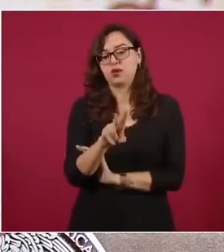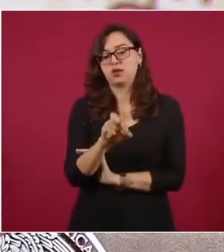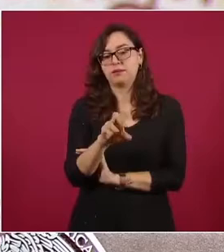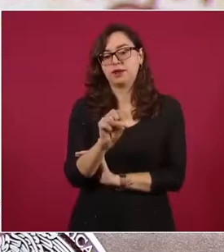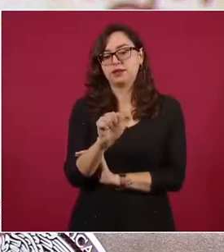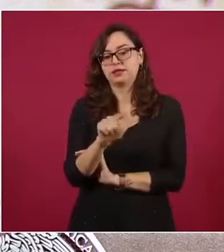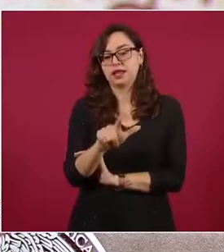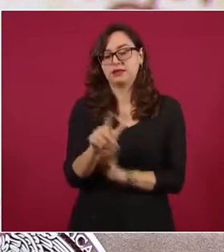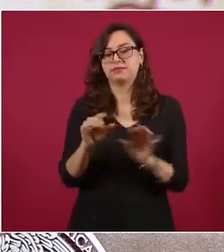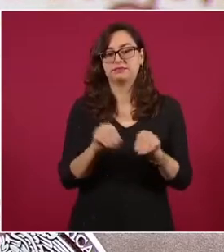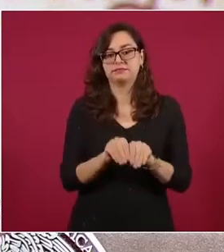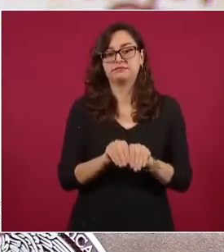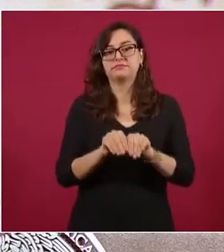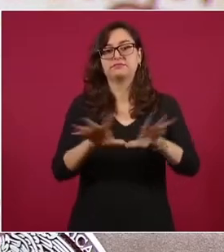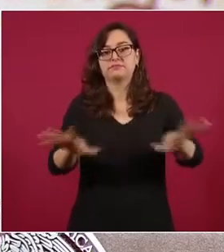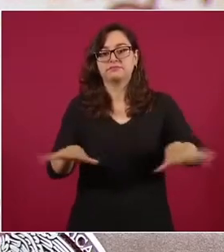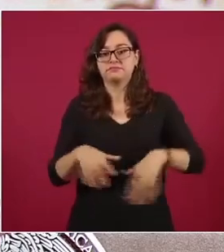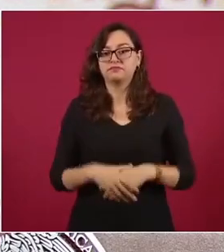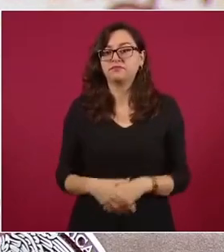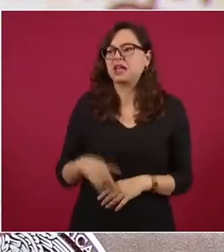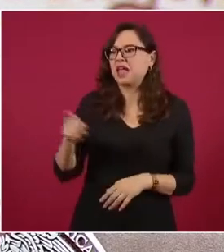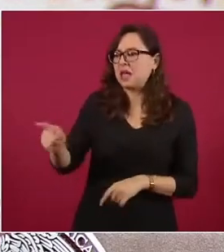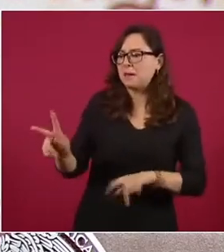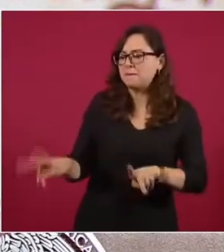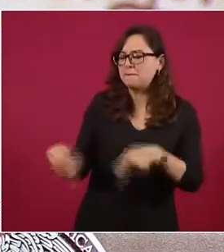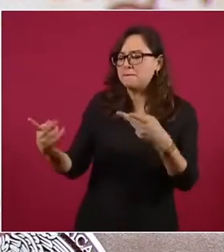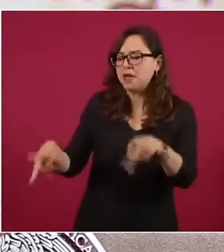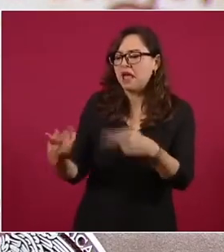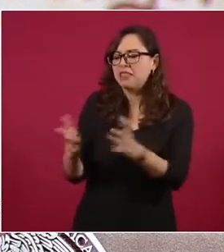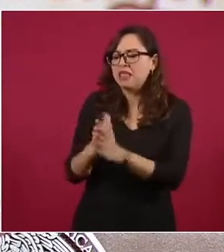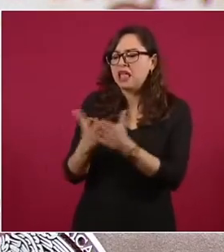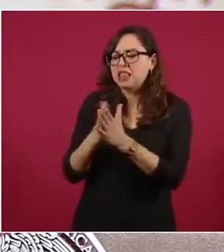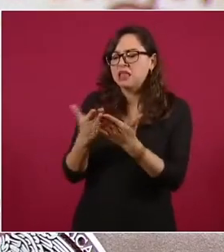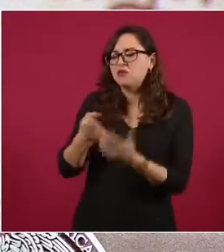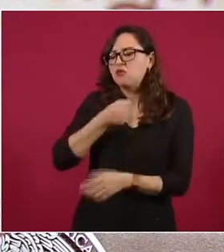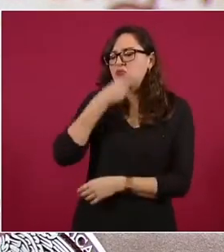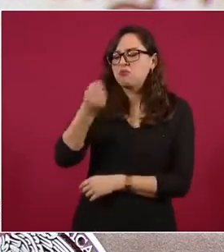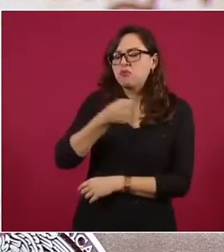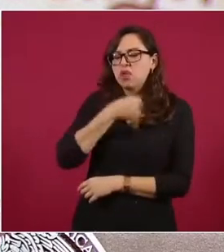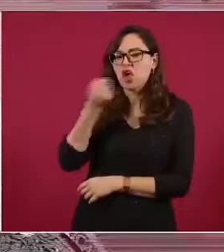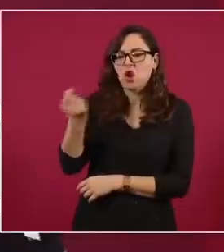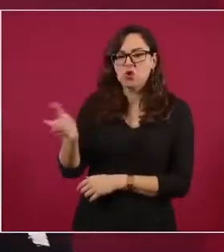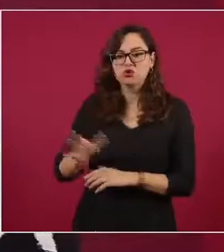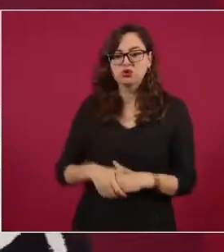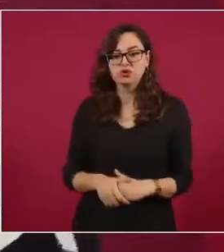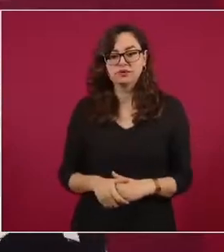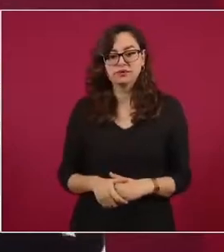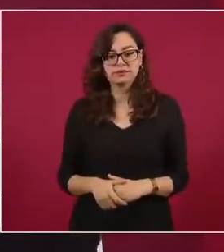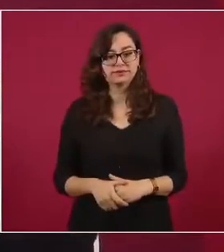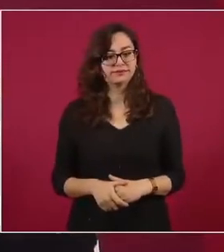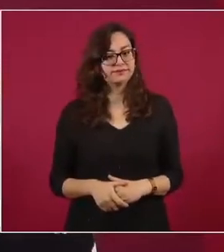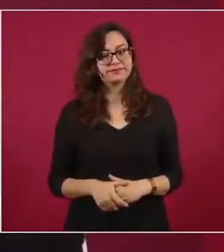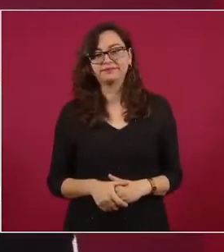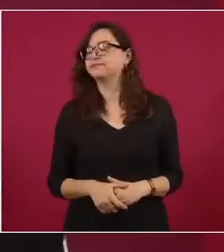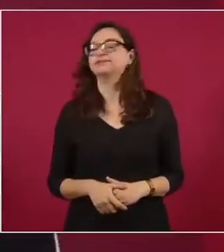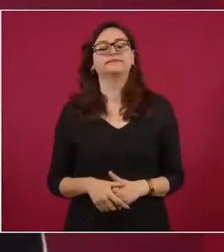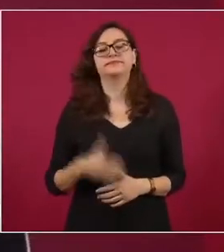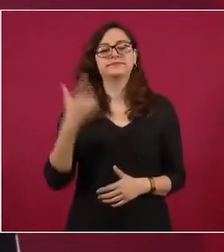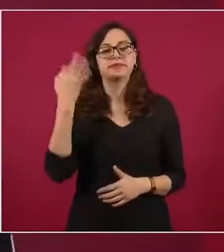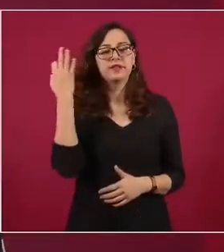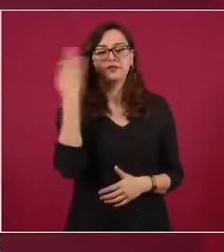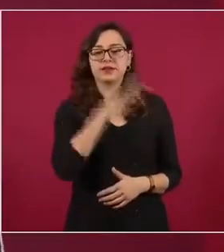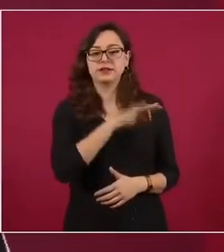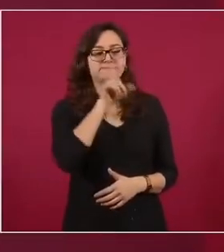Taibo II vende libros viejos que compra amigos. Todo ello es falso, pero